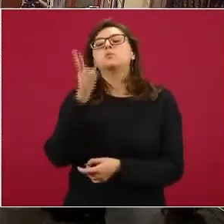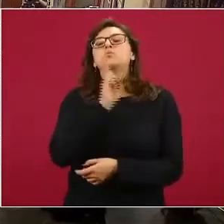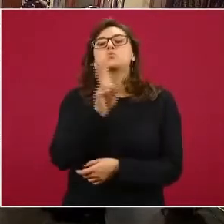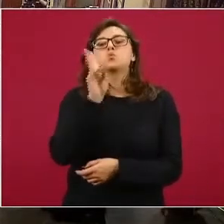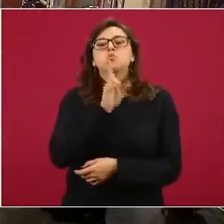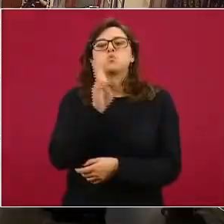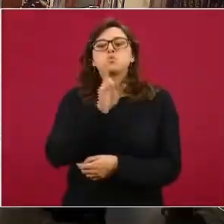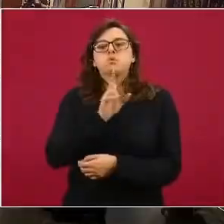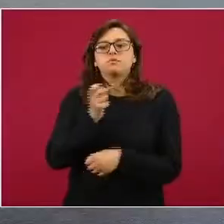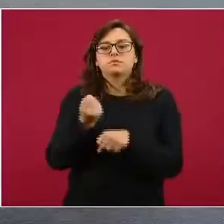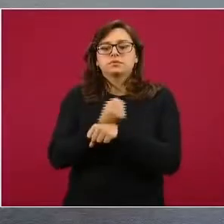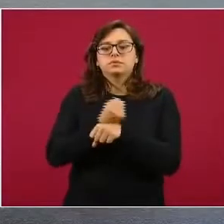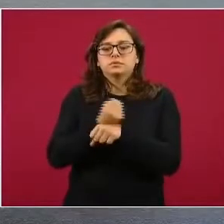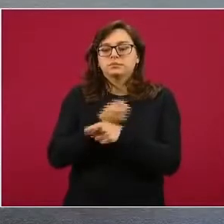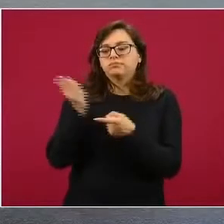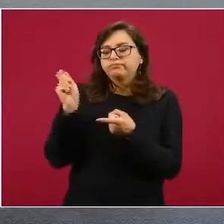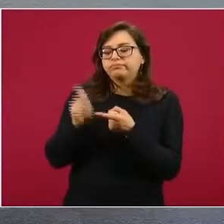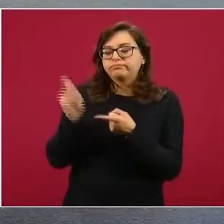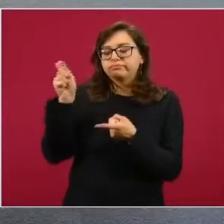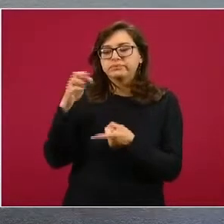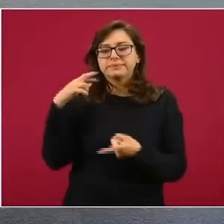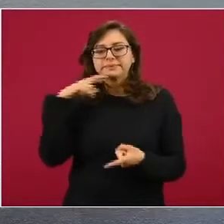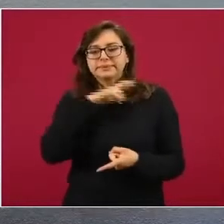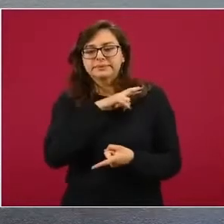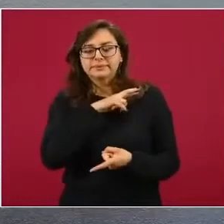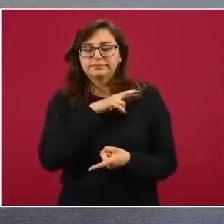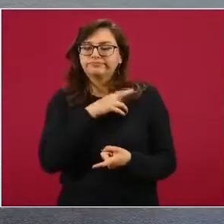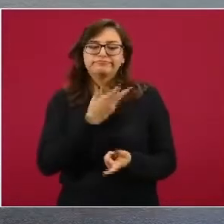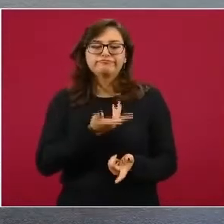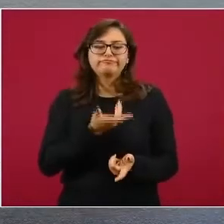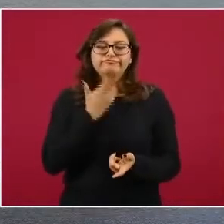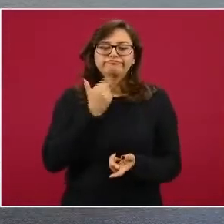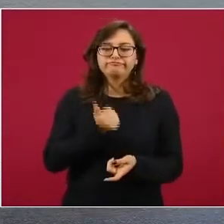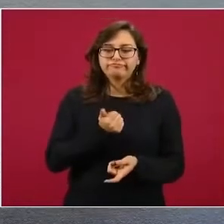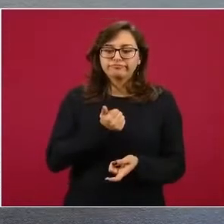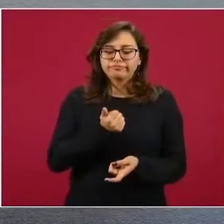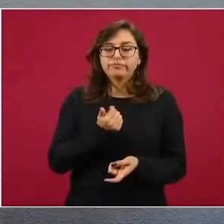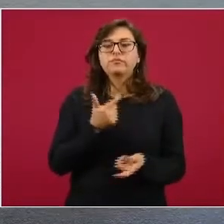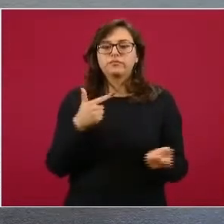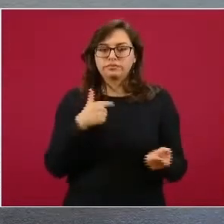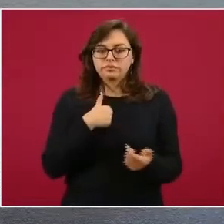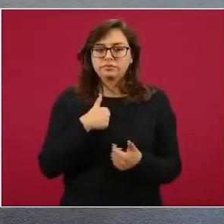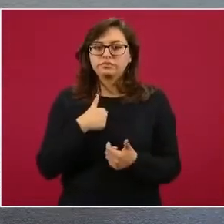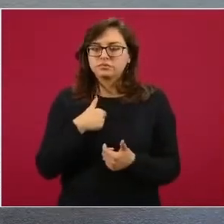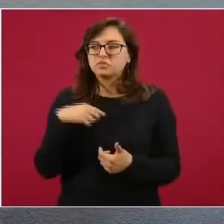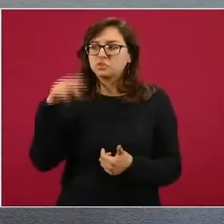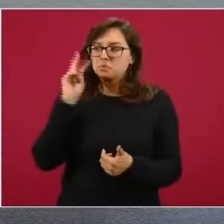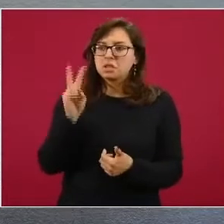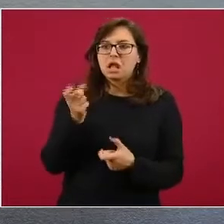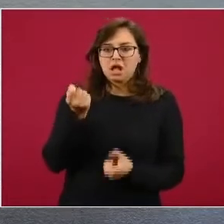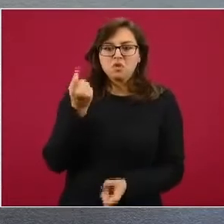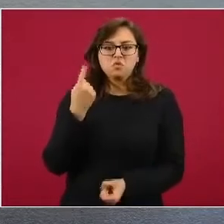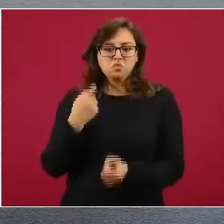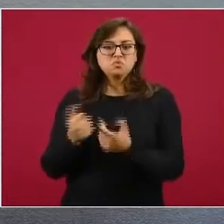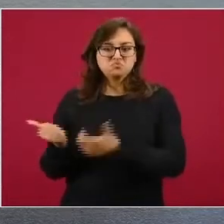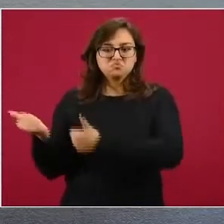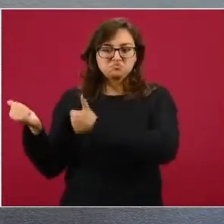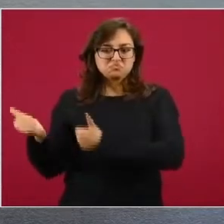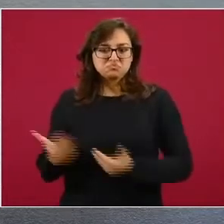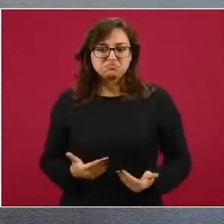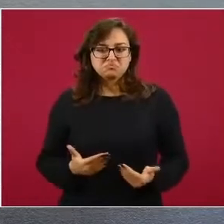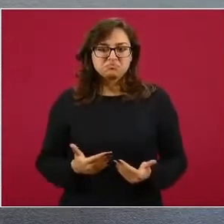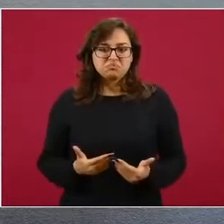que nos explicaron. Yo seguí el rastro de algunas de estas pruebas que entraron de manera ilegal al país y